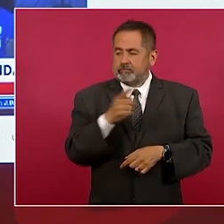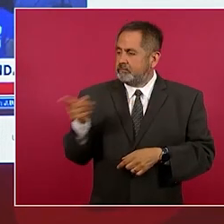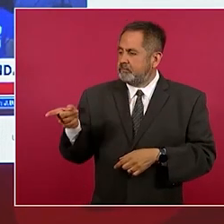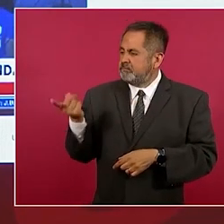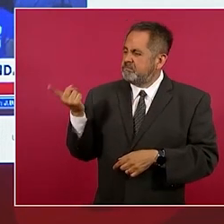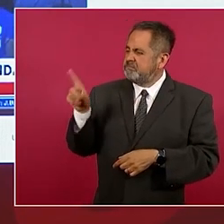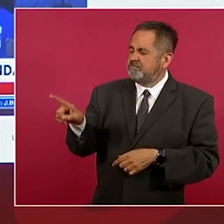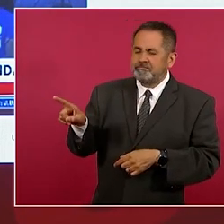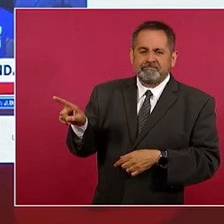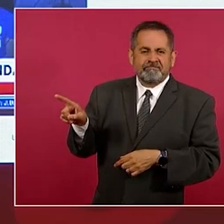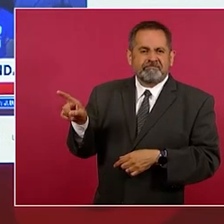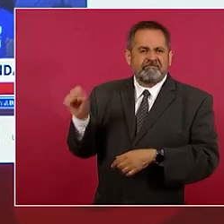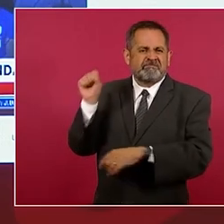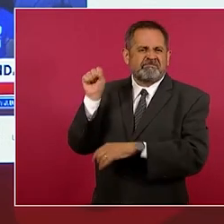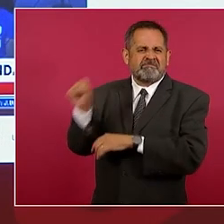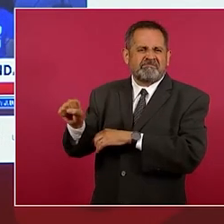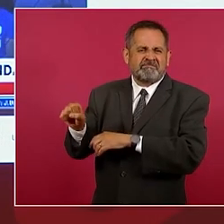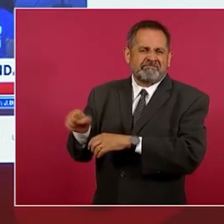metió doblada